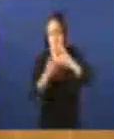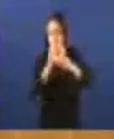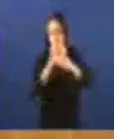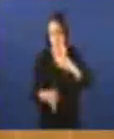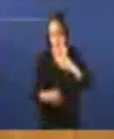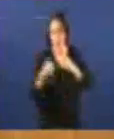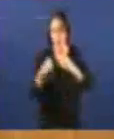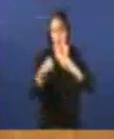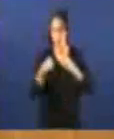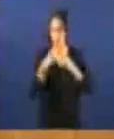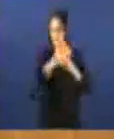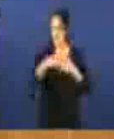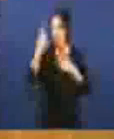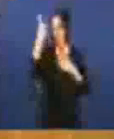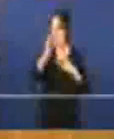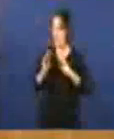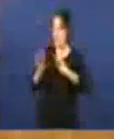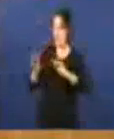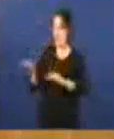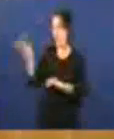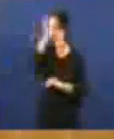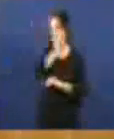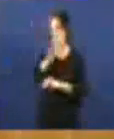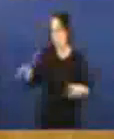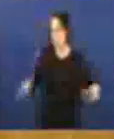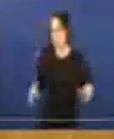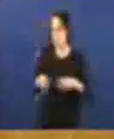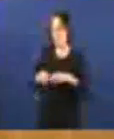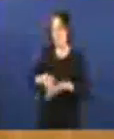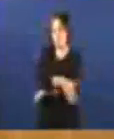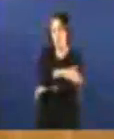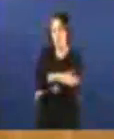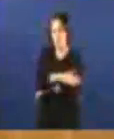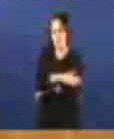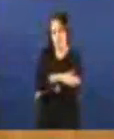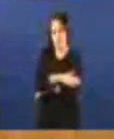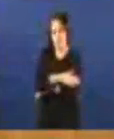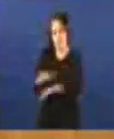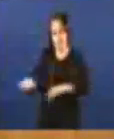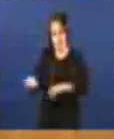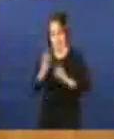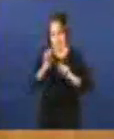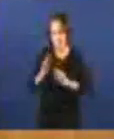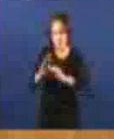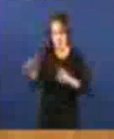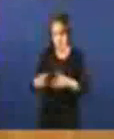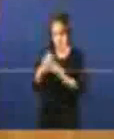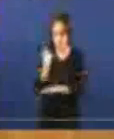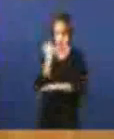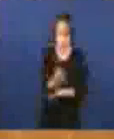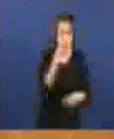eu quero saber calé a posición do goberno do que vostedes falan ante iso se vostedes van a estar